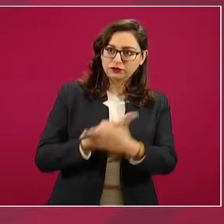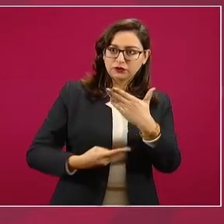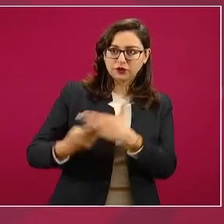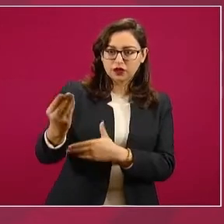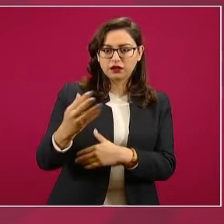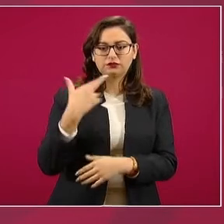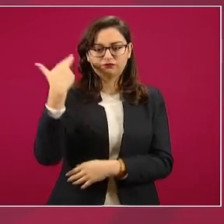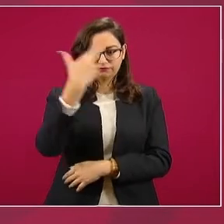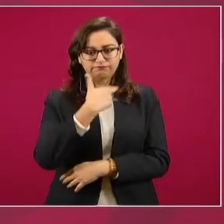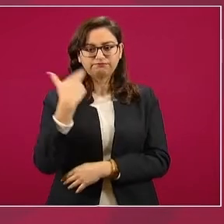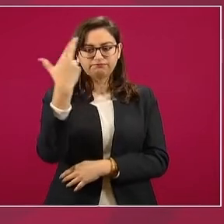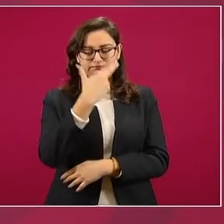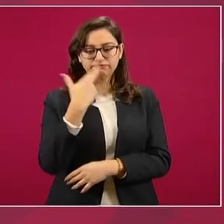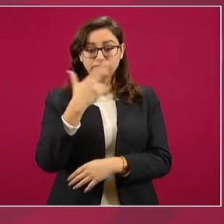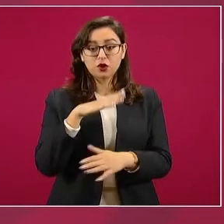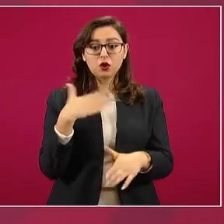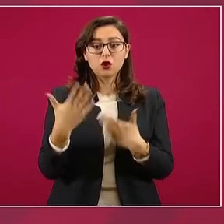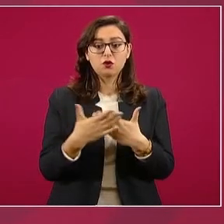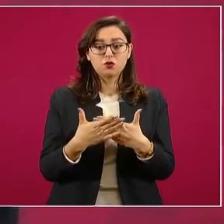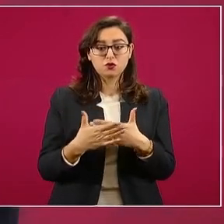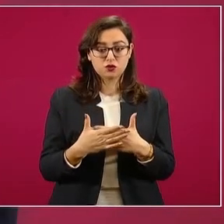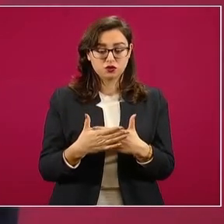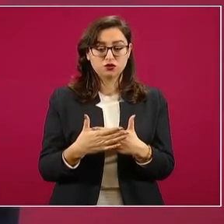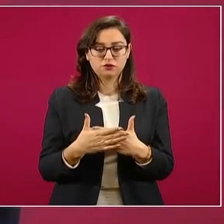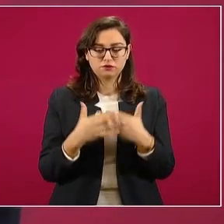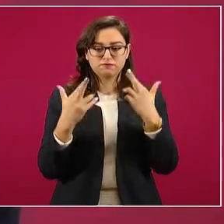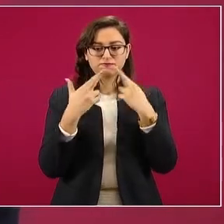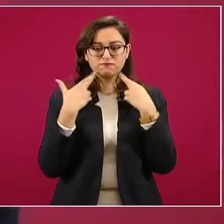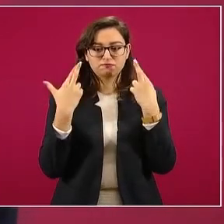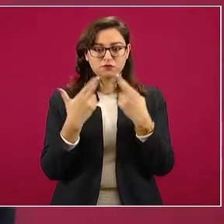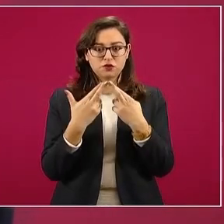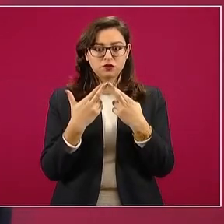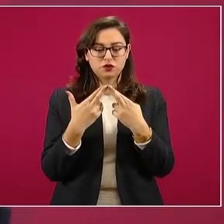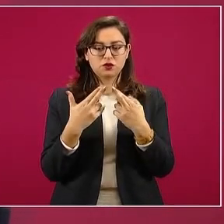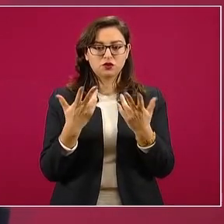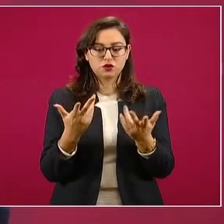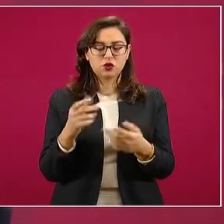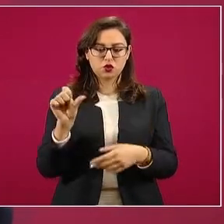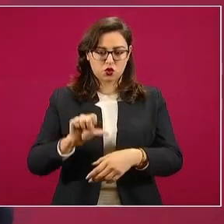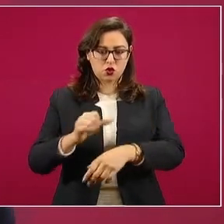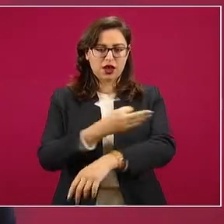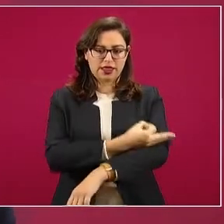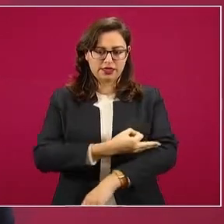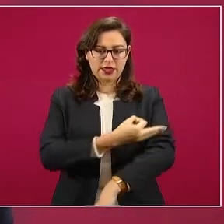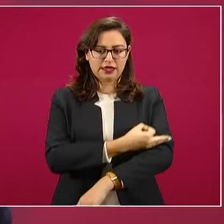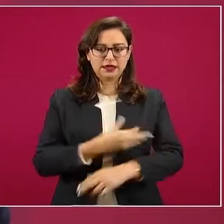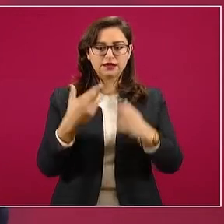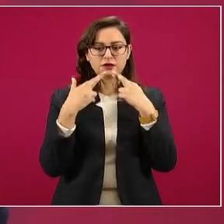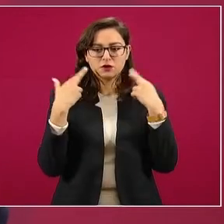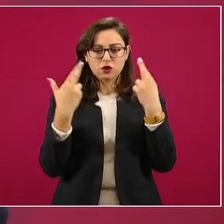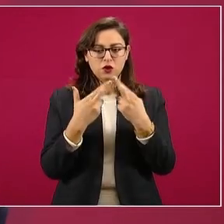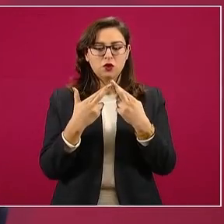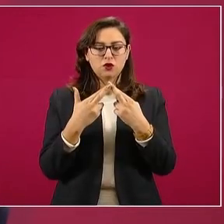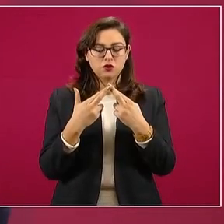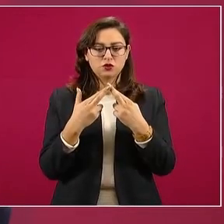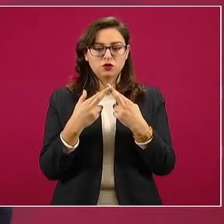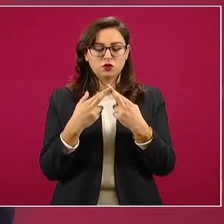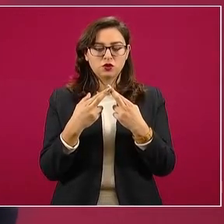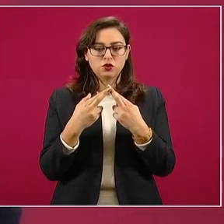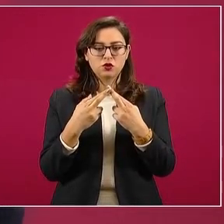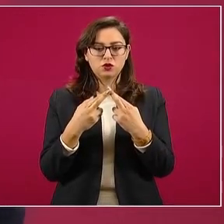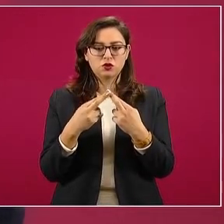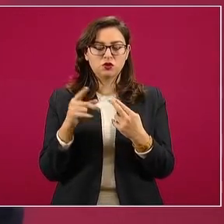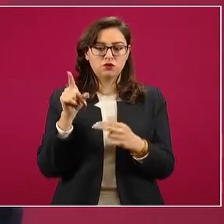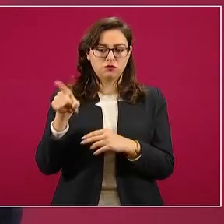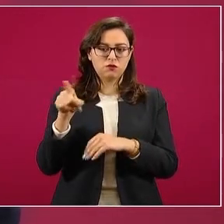reunión precisamente el día de hoy por la tarde con integrantes del